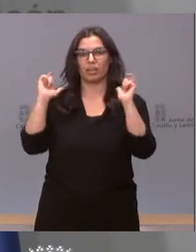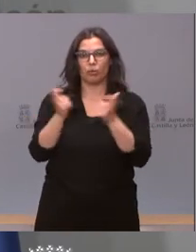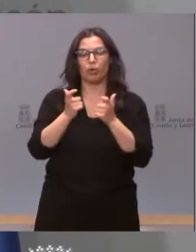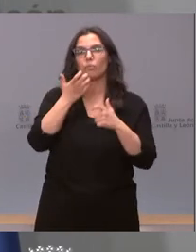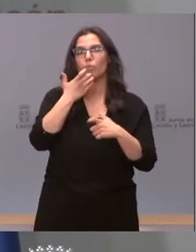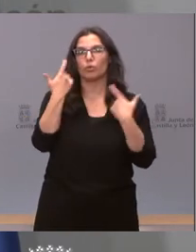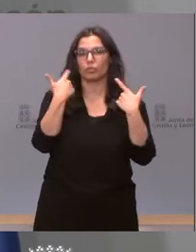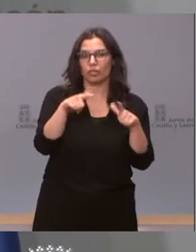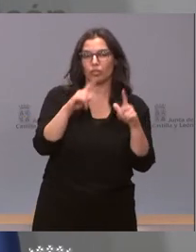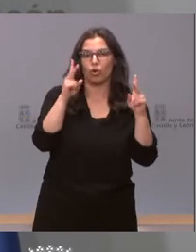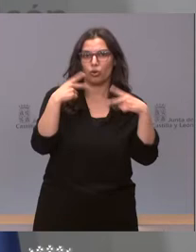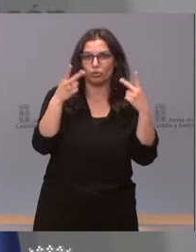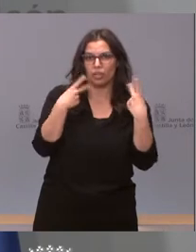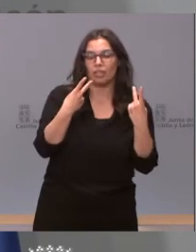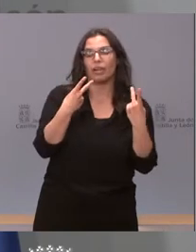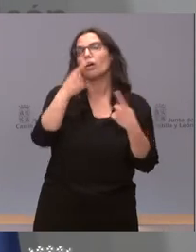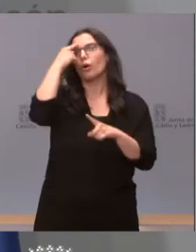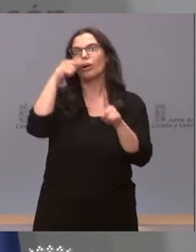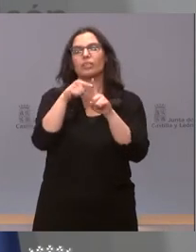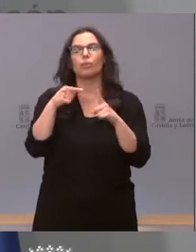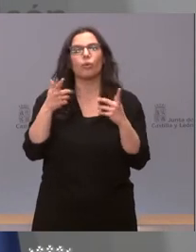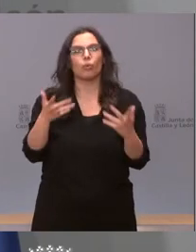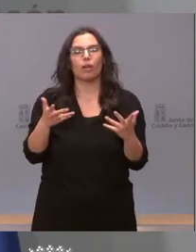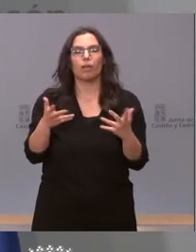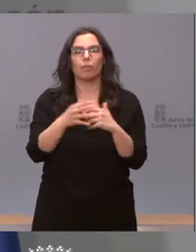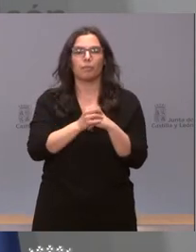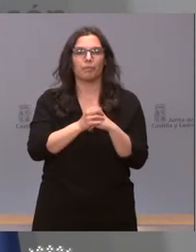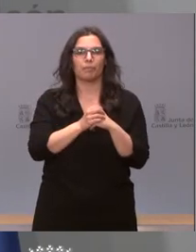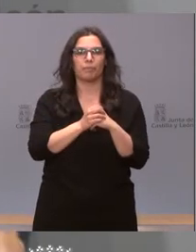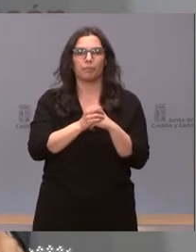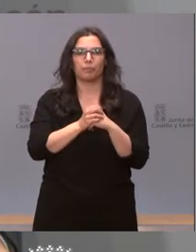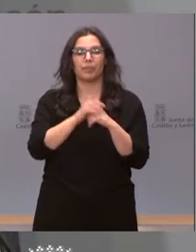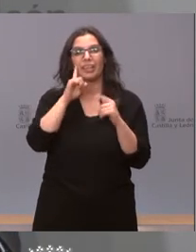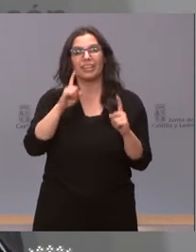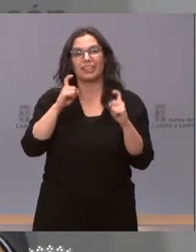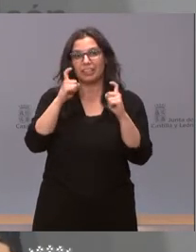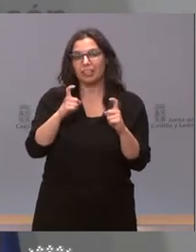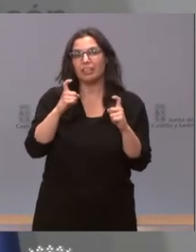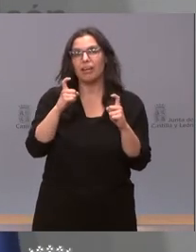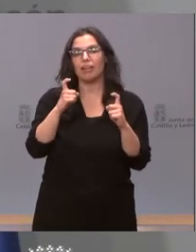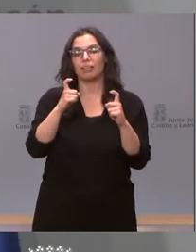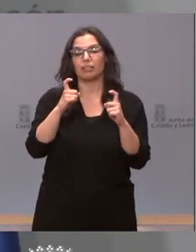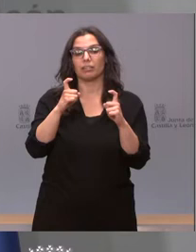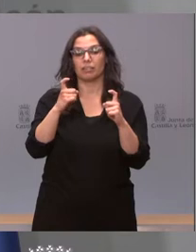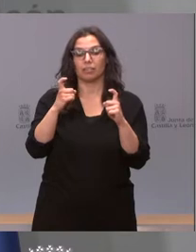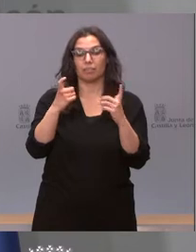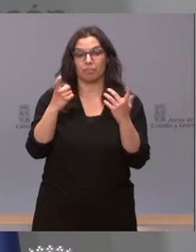sector de la hostelería, destinada fundamentalmente a intentar mejorar el cumplimiento